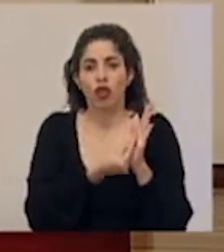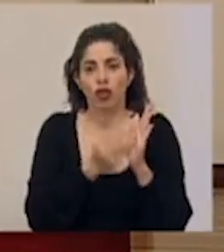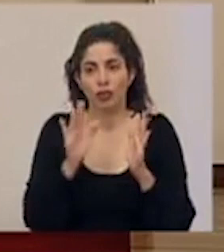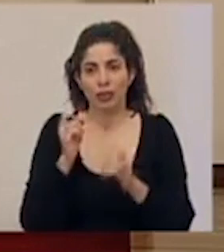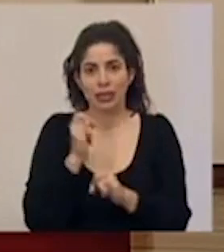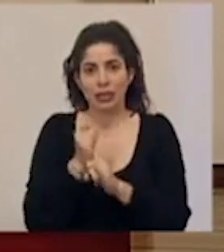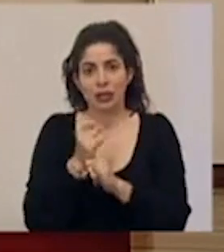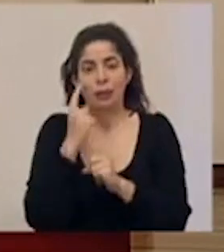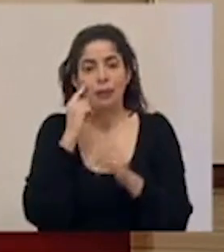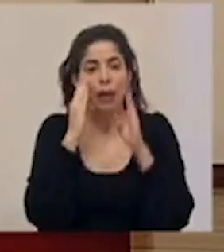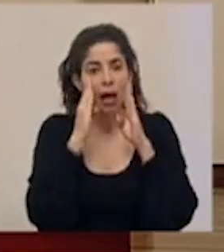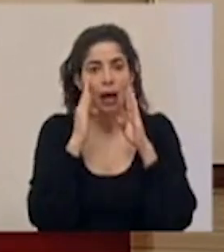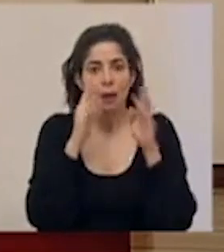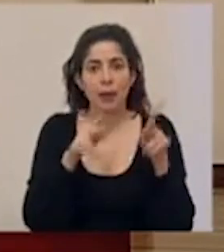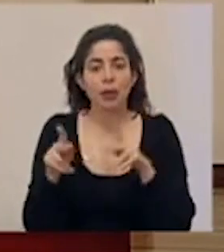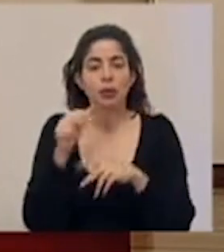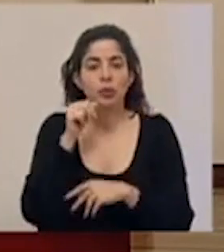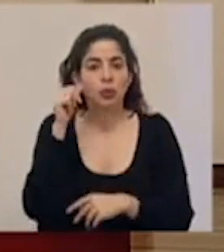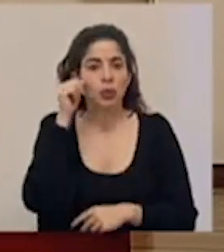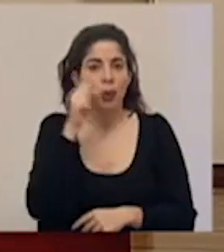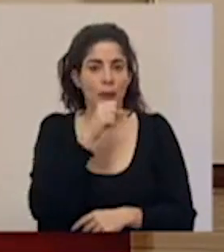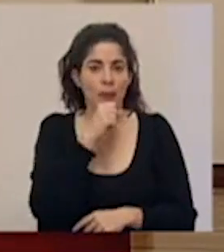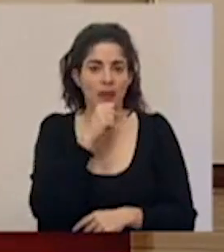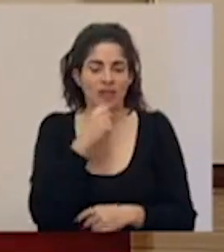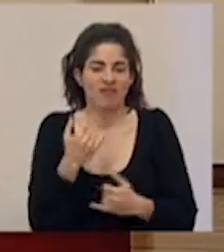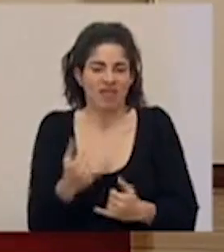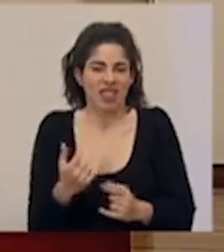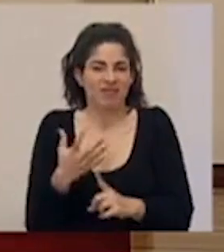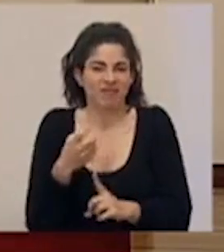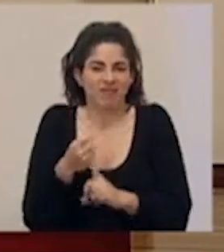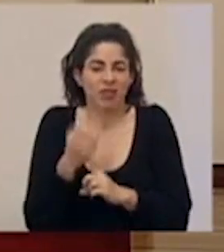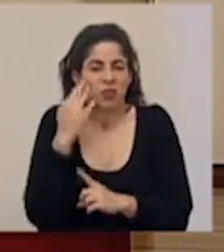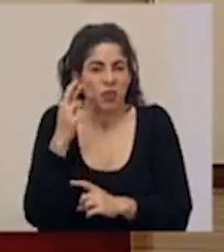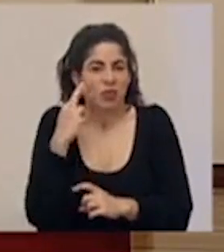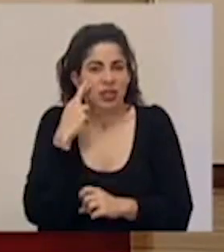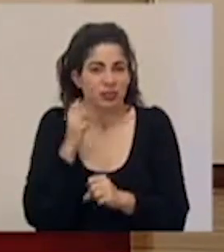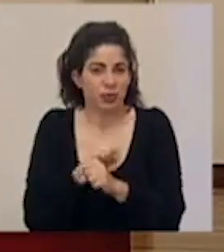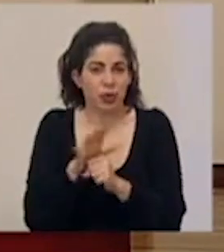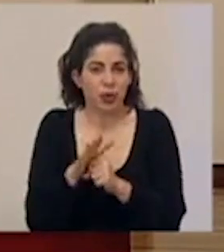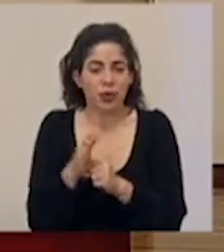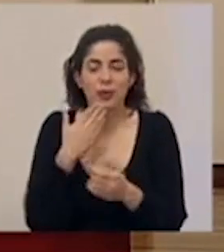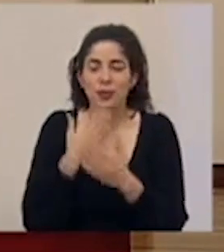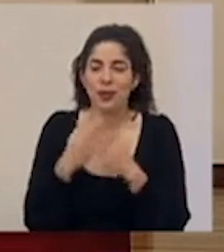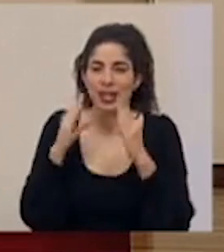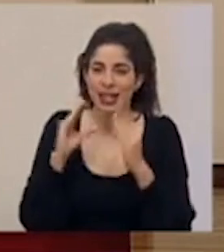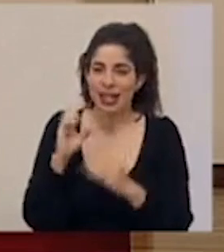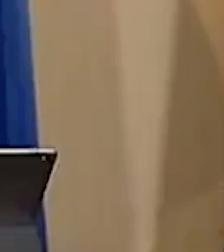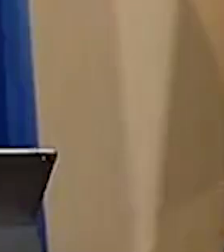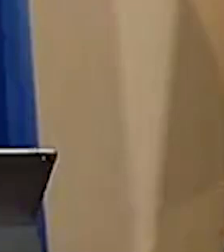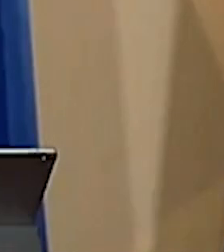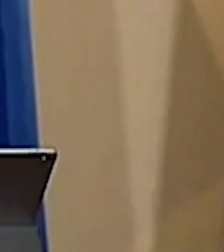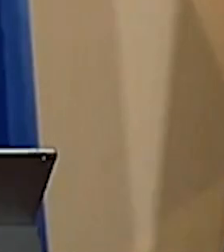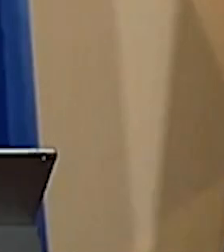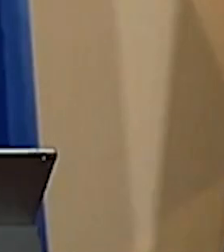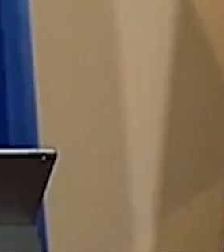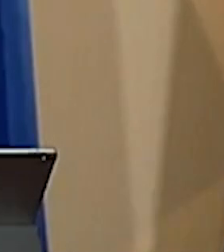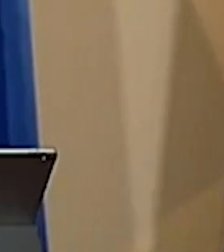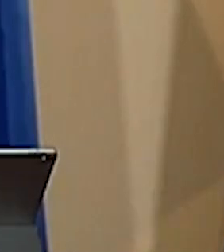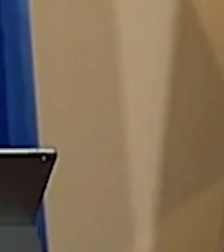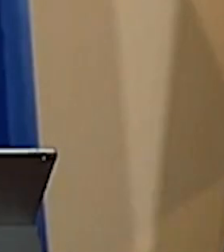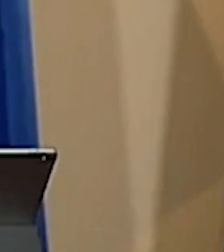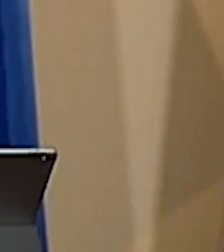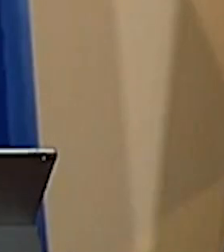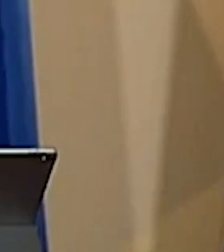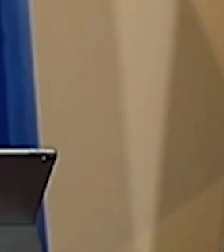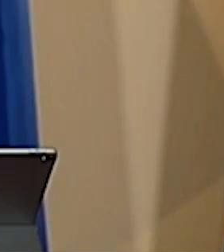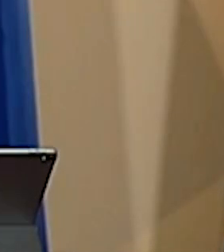institución para la atención de personas adultos mayores afectadas por la COVID-19. Muy buenas tardes, señora Esmeralda. Muy buenas tardes, muchas